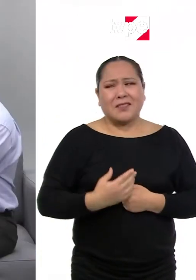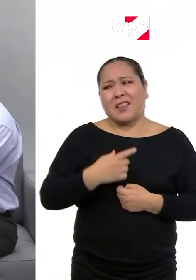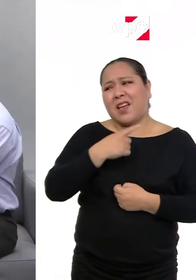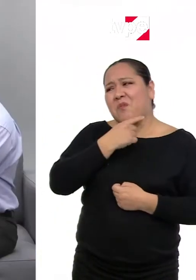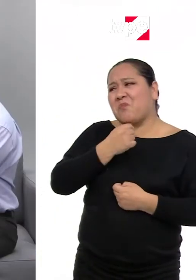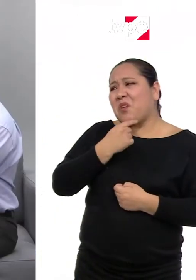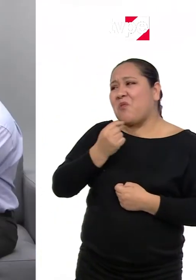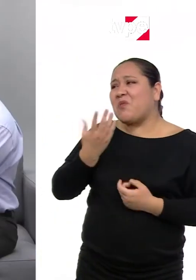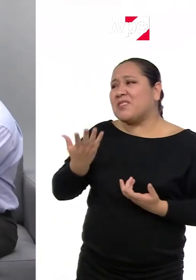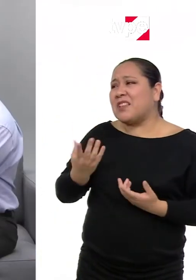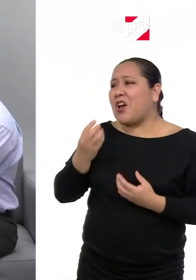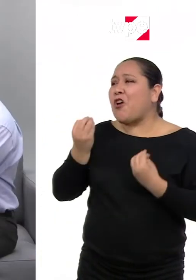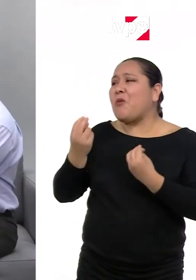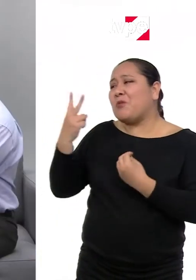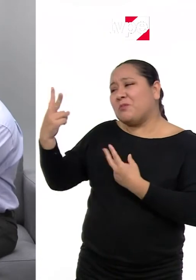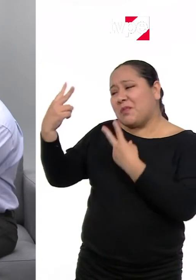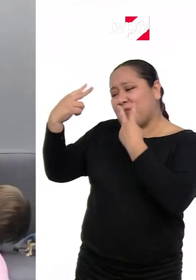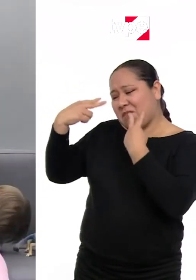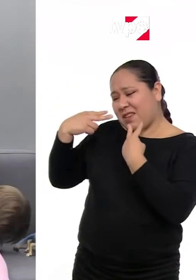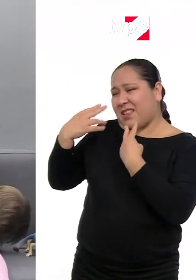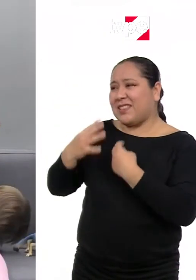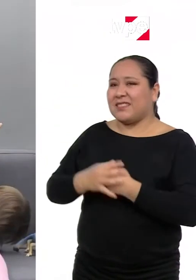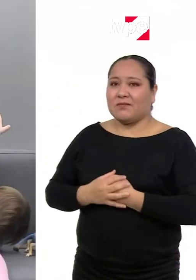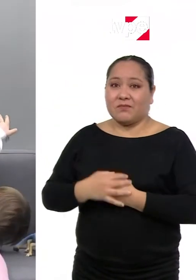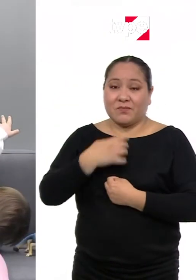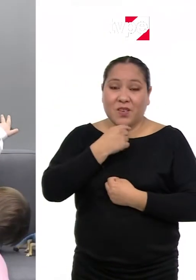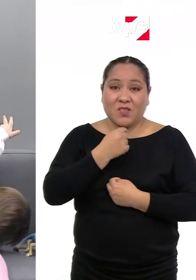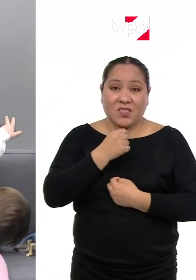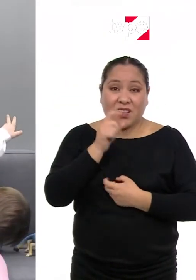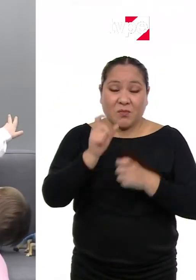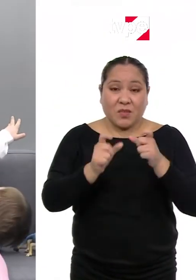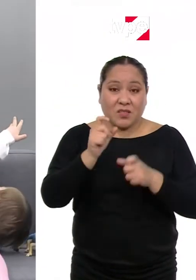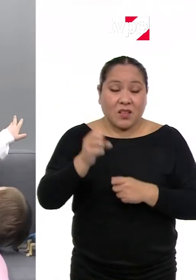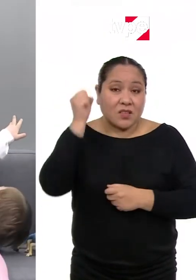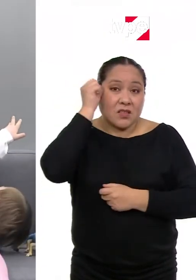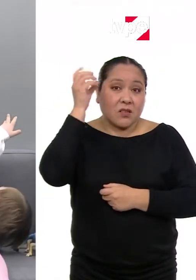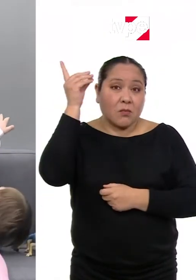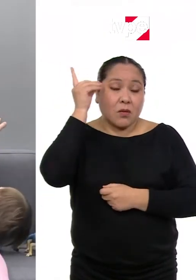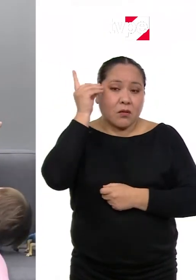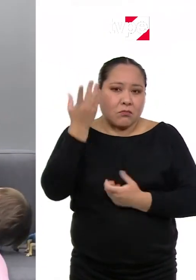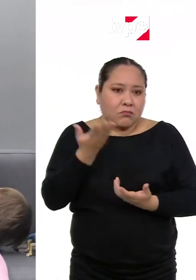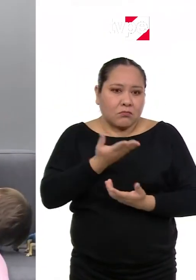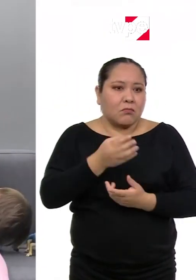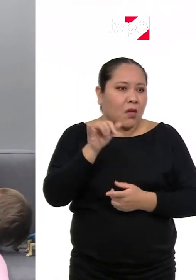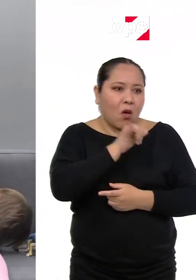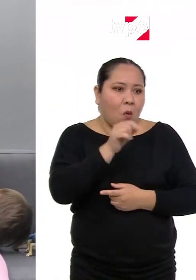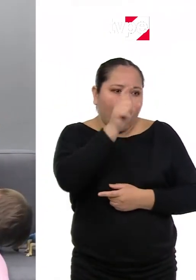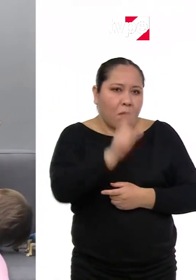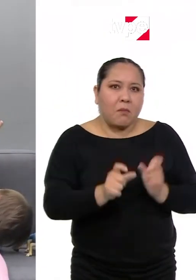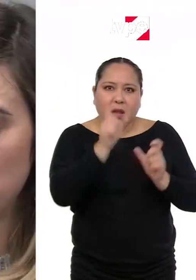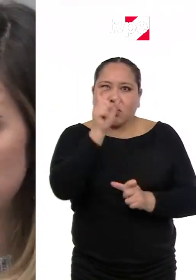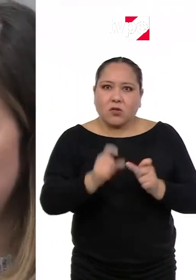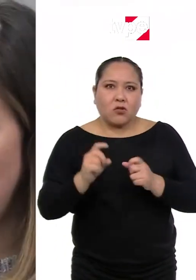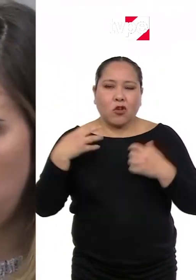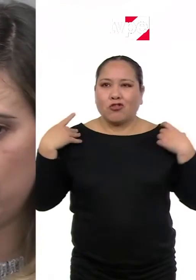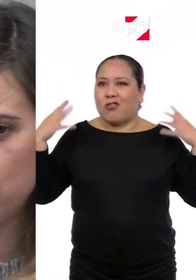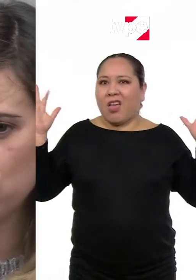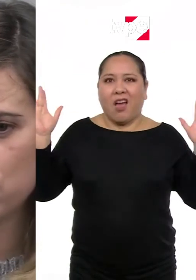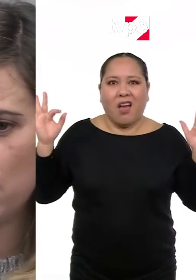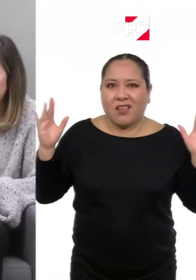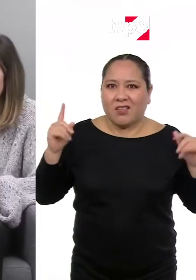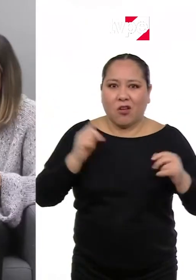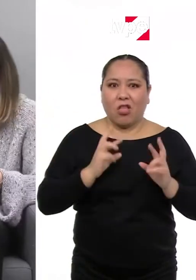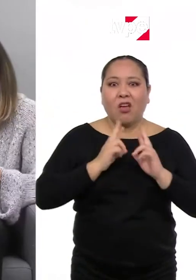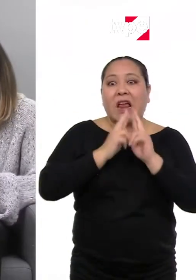Y a mí me encanta cómo me miras. Pues me gustaría que la gente viese a las personas con síndrome de Down, pues, como son, personas. No son ni